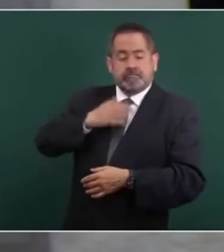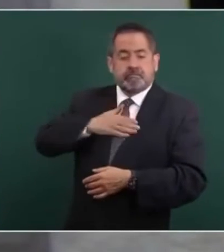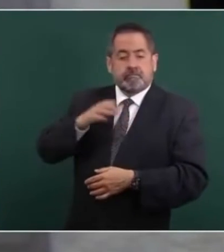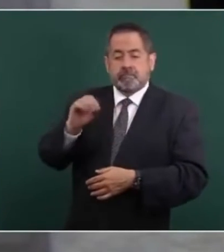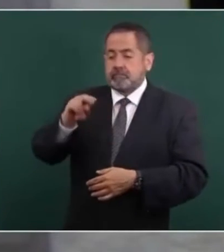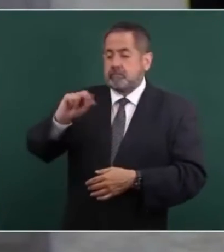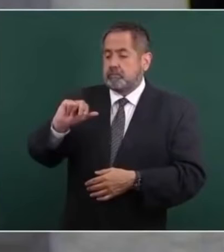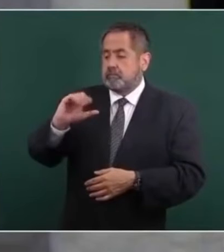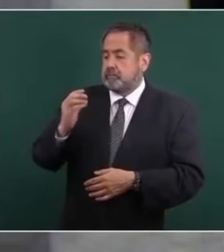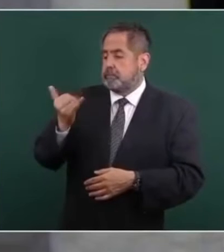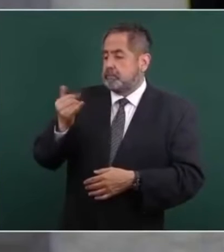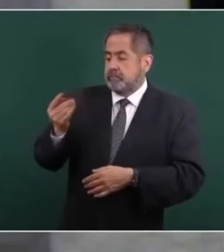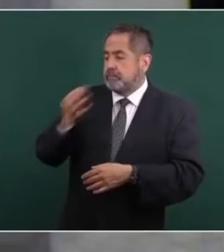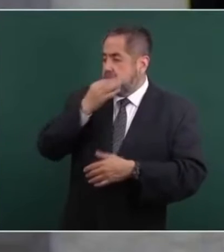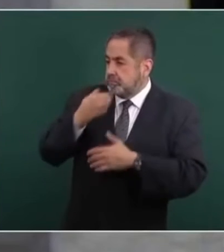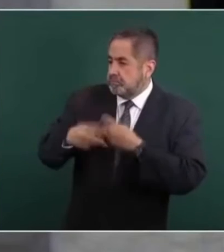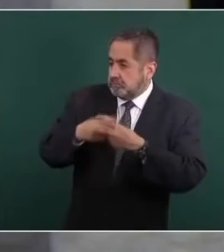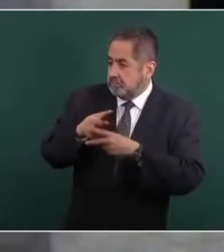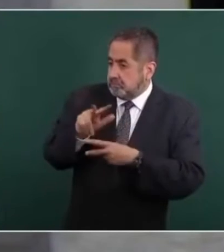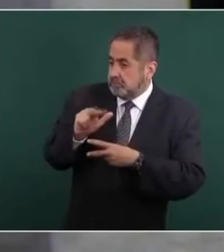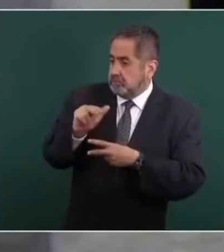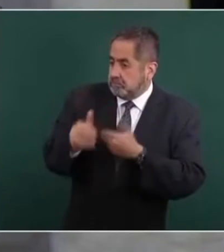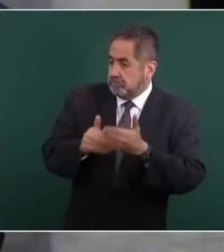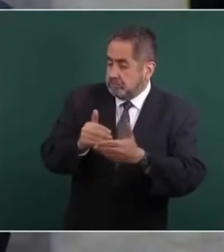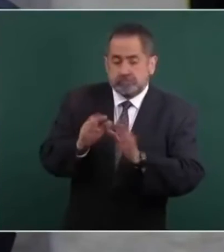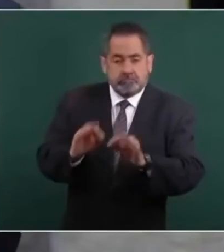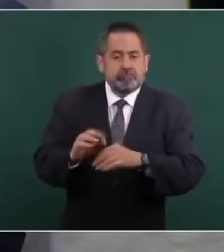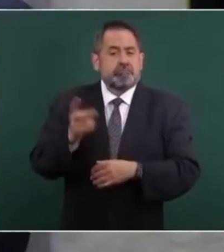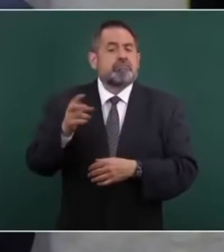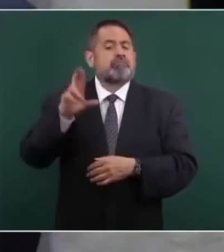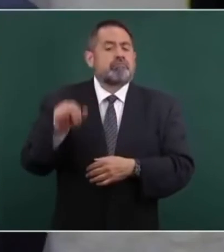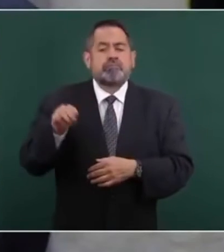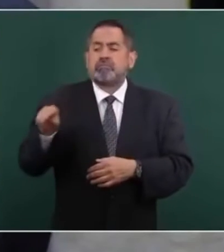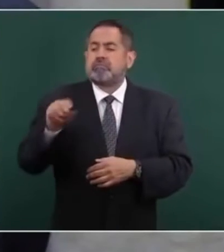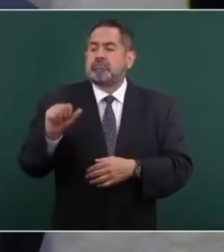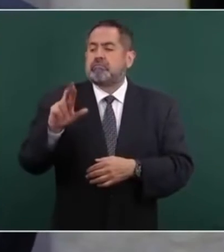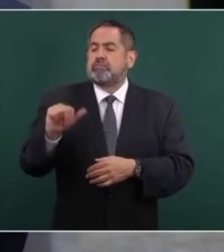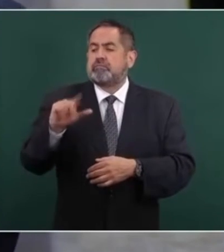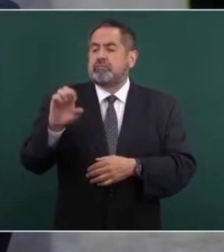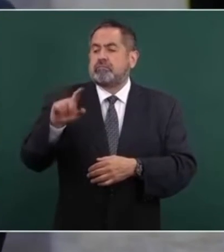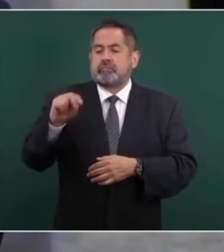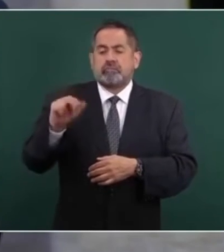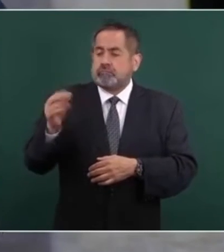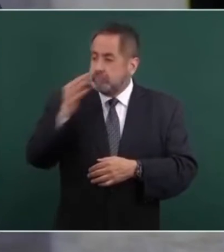de la doctora María Elena Álvarez Buya.